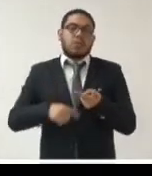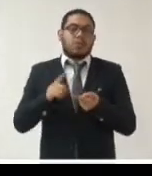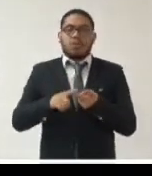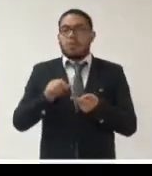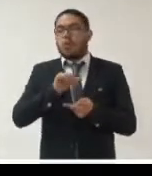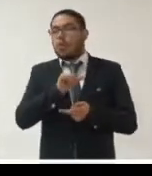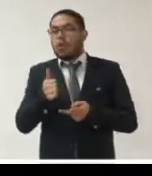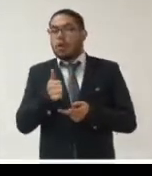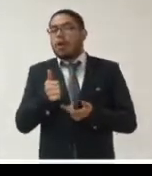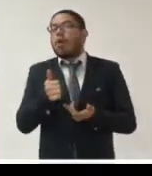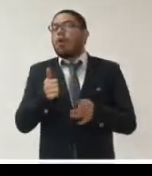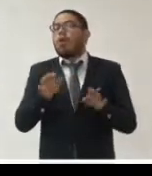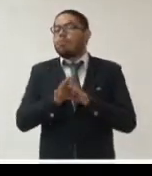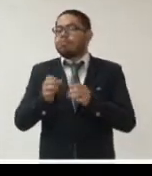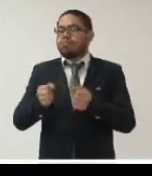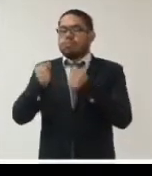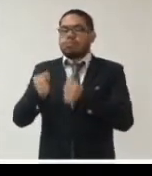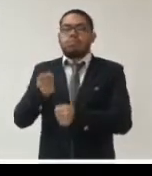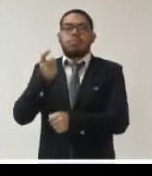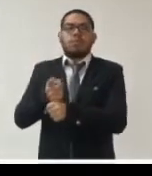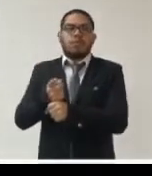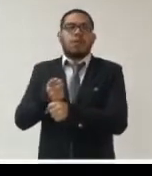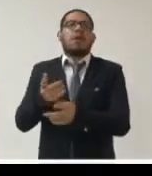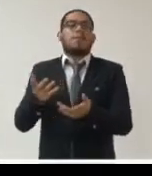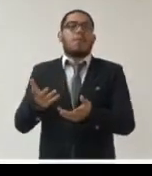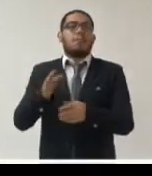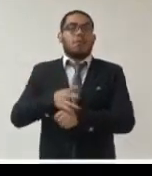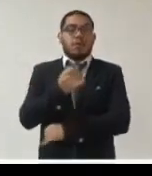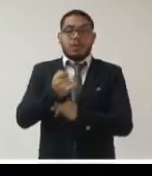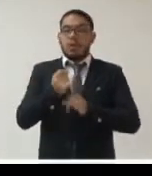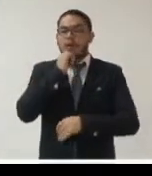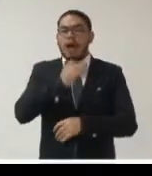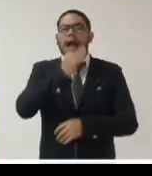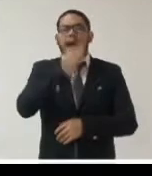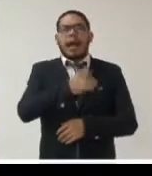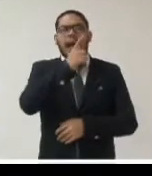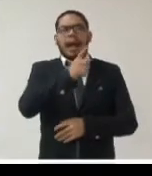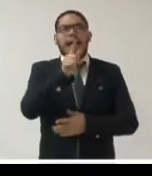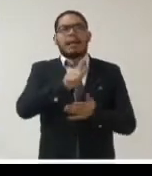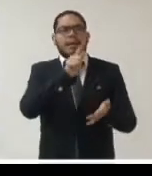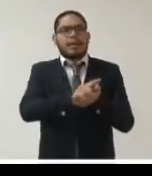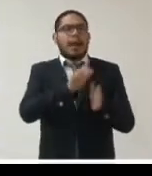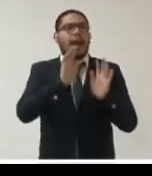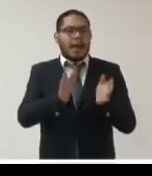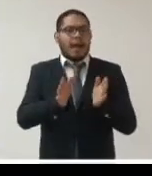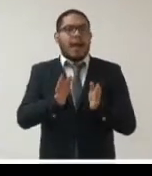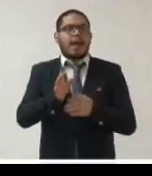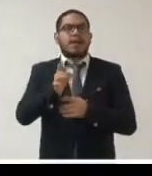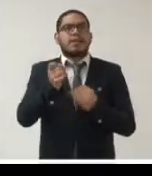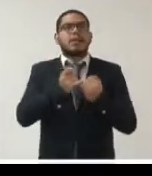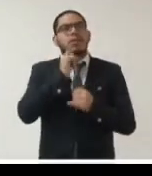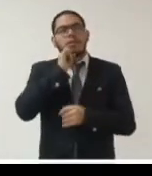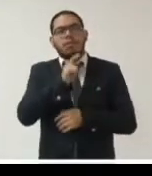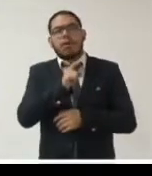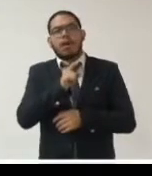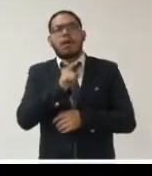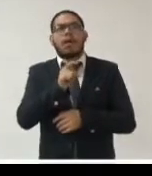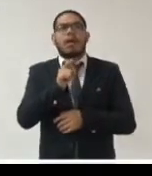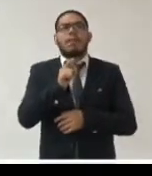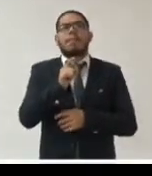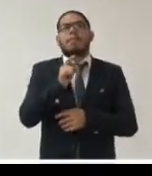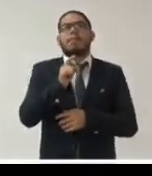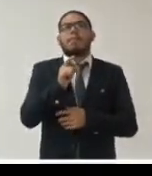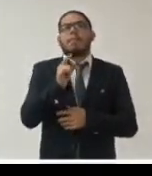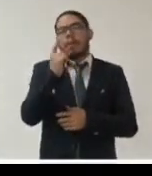de seguridad si se aprobaba una norma como la que ven en pantallas del sector interior para